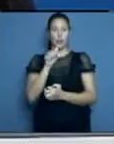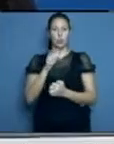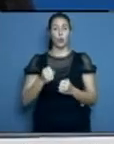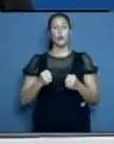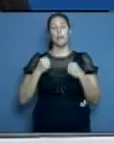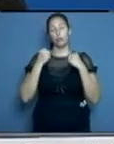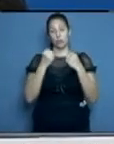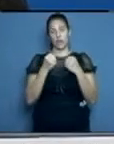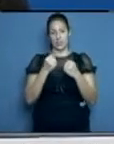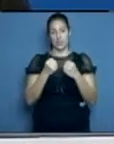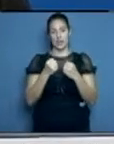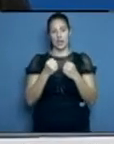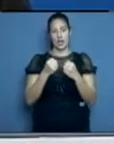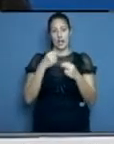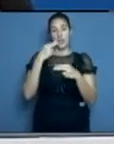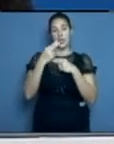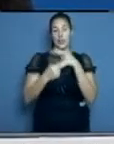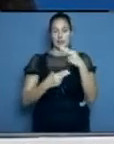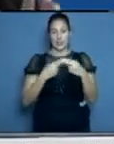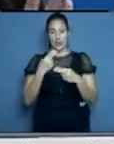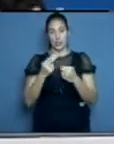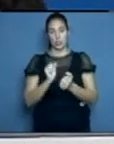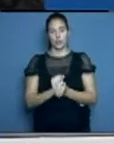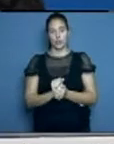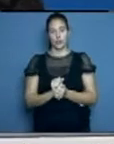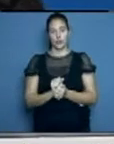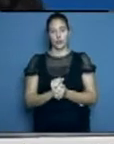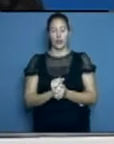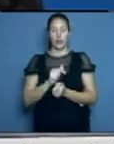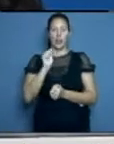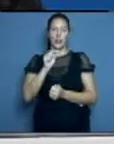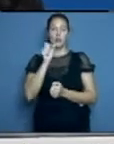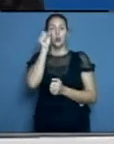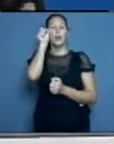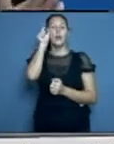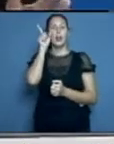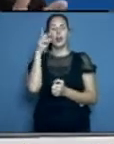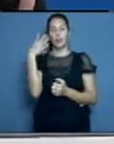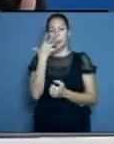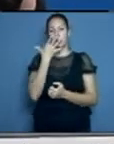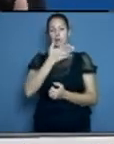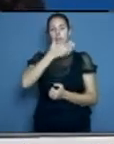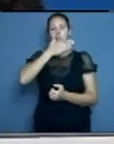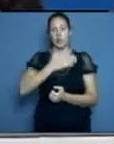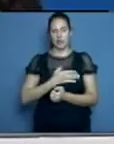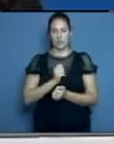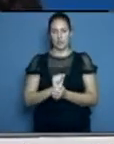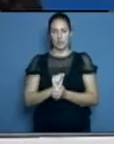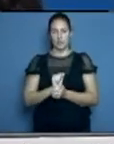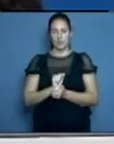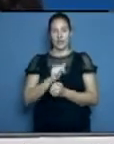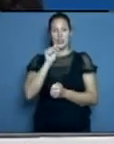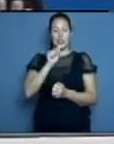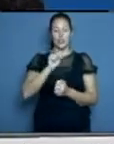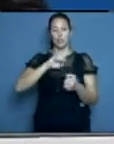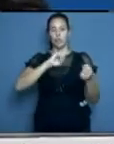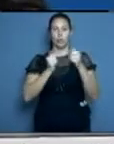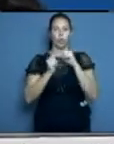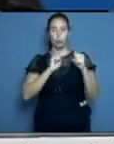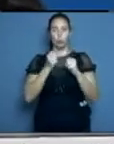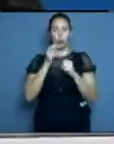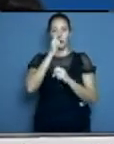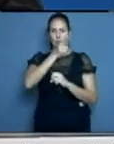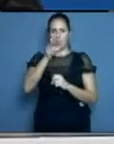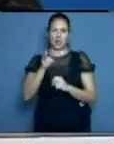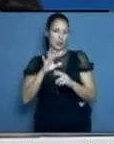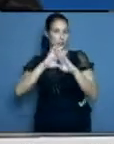creado y diseñado por Fidel, y se hacen todos los ajustes necesarios, se toman todas las estrategias necesarias para fortalecer el